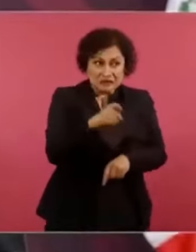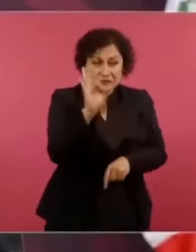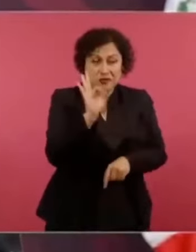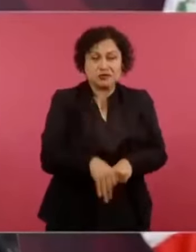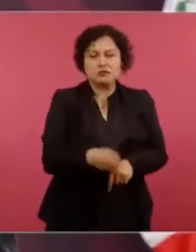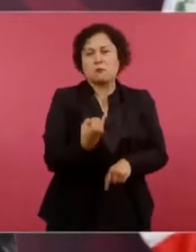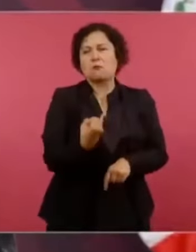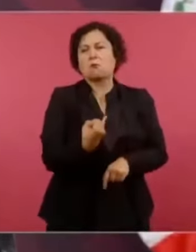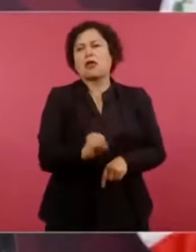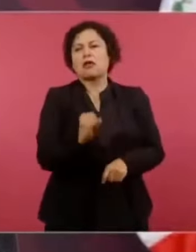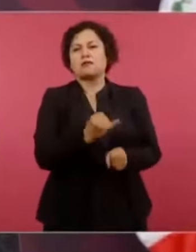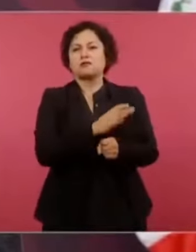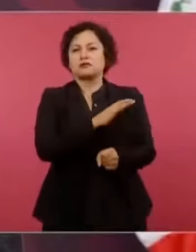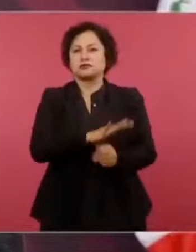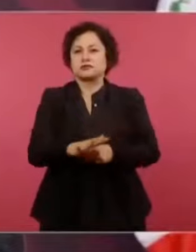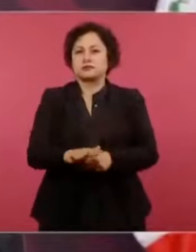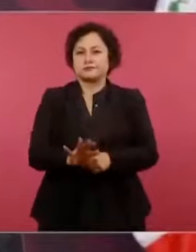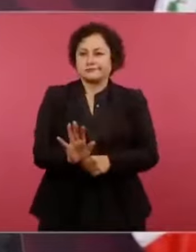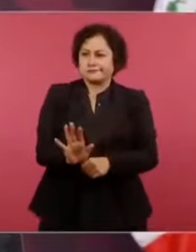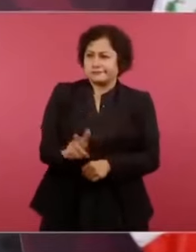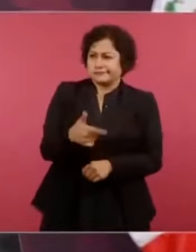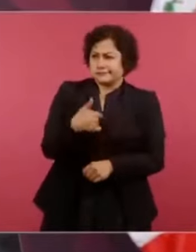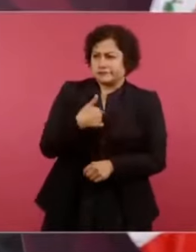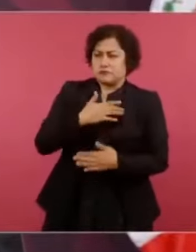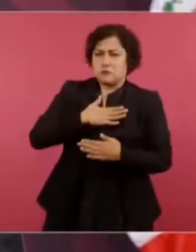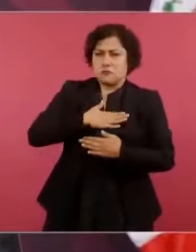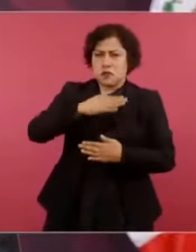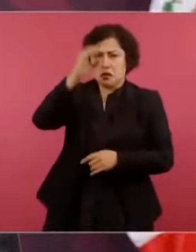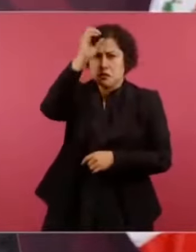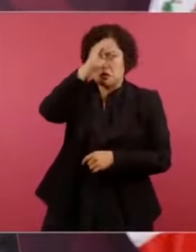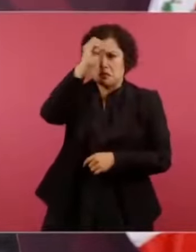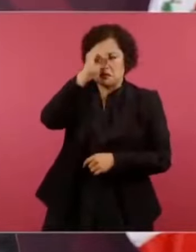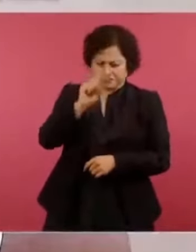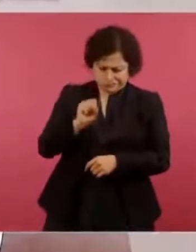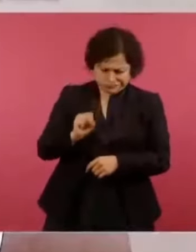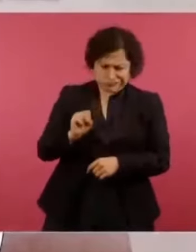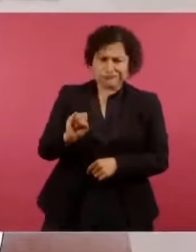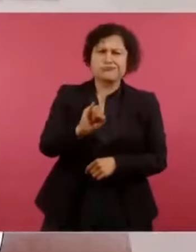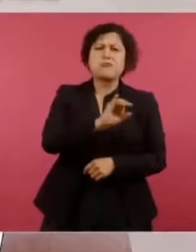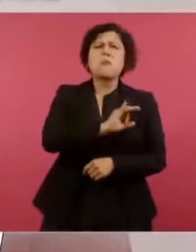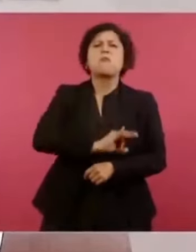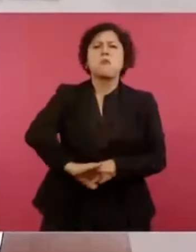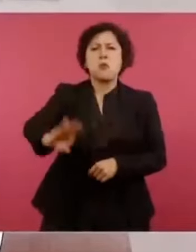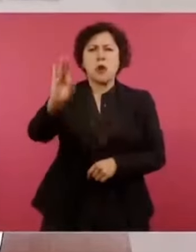acabar, erradicar.